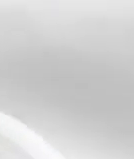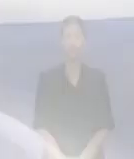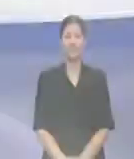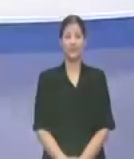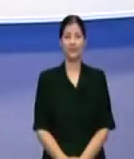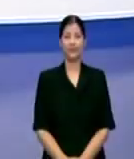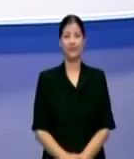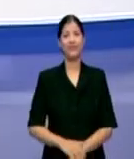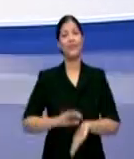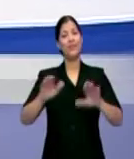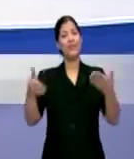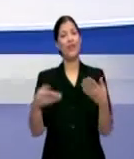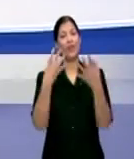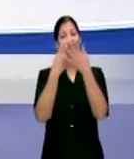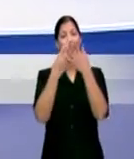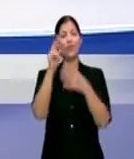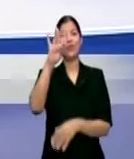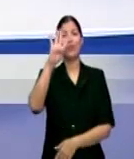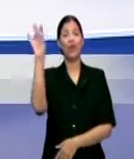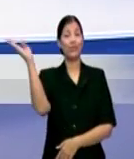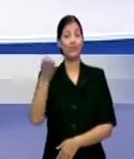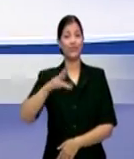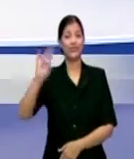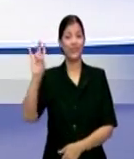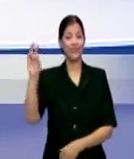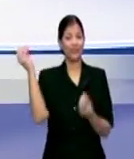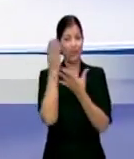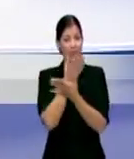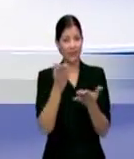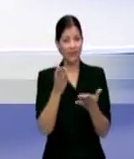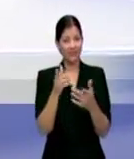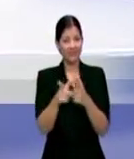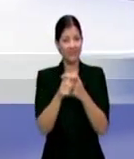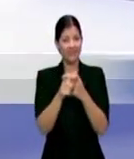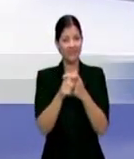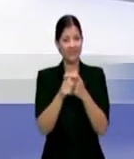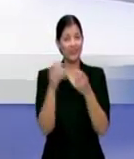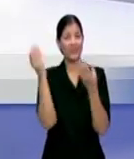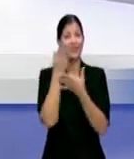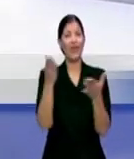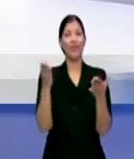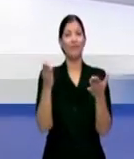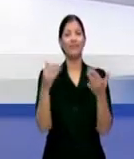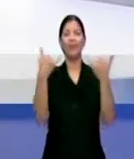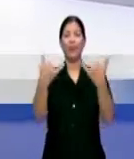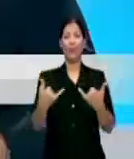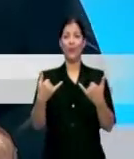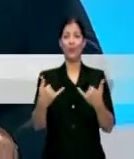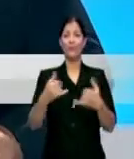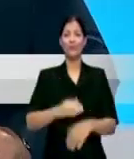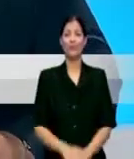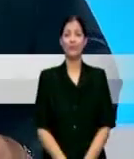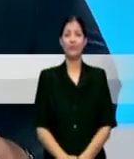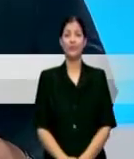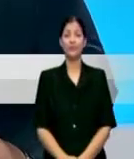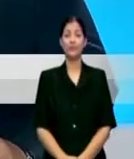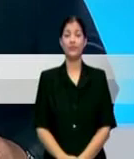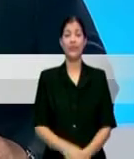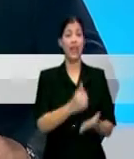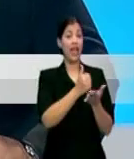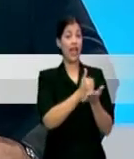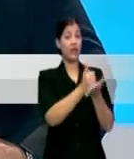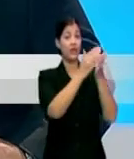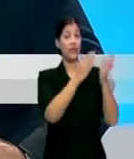Bienvenidos a noticias 24 7 informa de inmediato pasamos a las noticias para hoy el ayudante de la